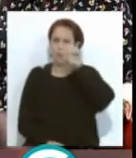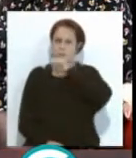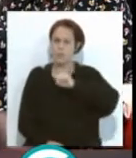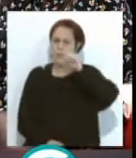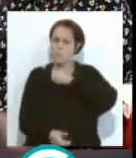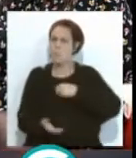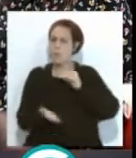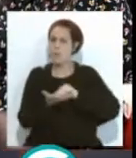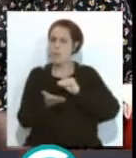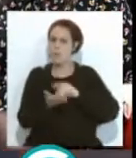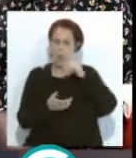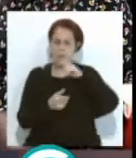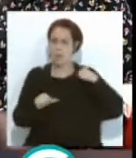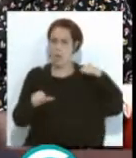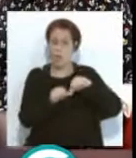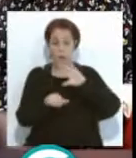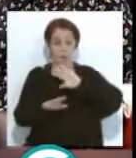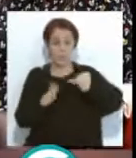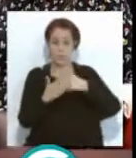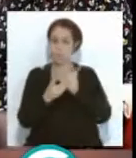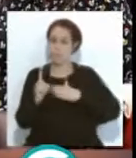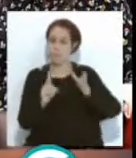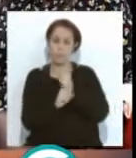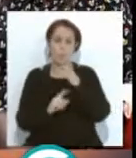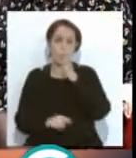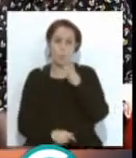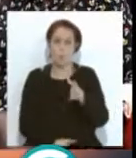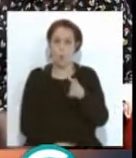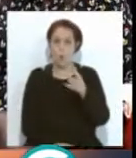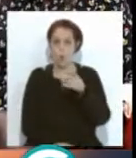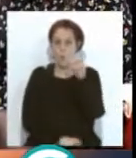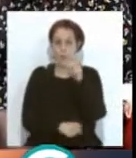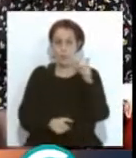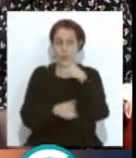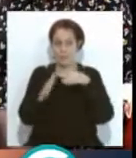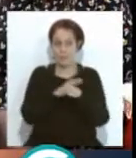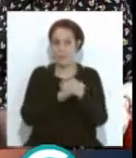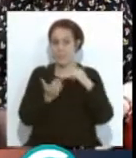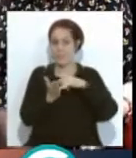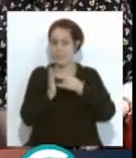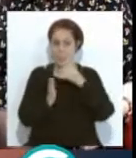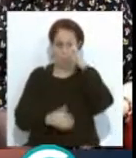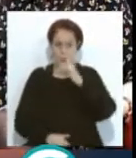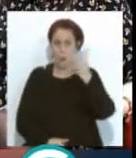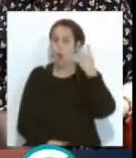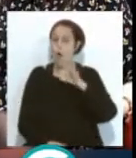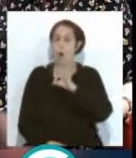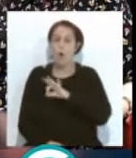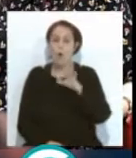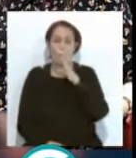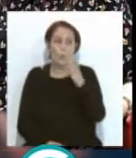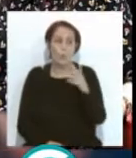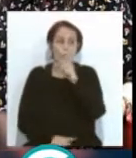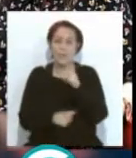años, hasta que sea conseguido, bien sea por mérito del que inventó el sistema de entrada ese, o bien porque realmente